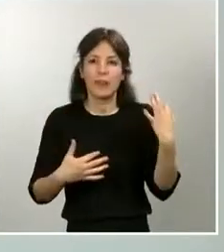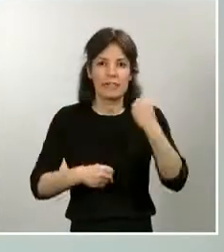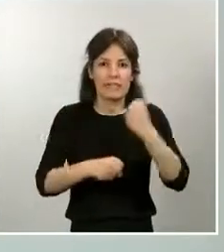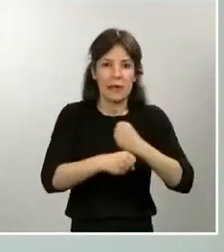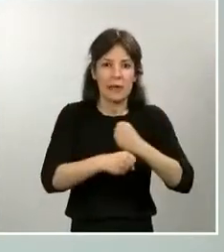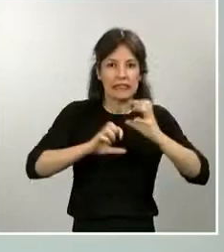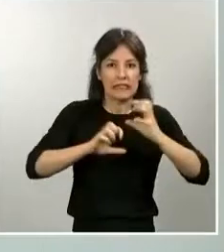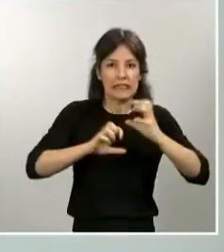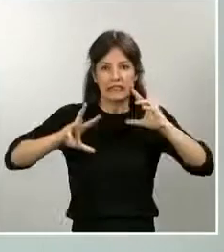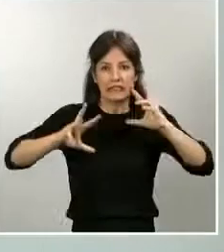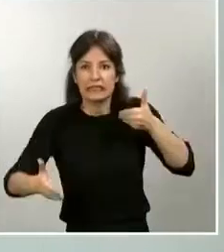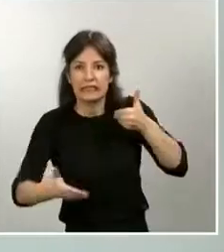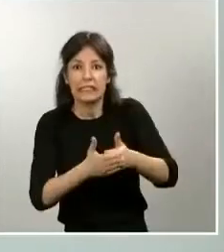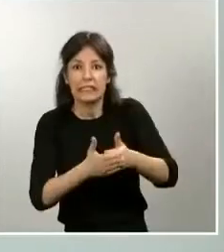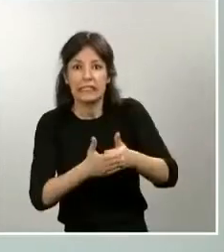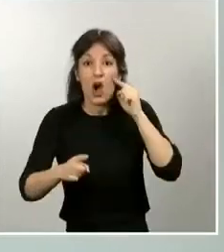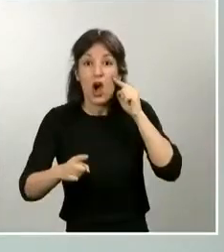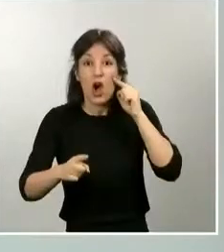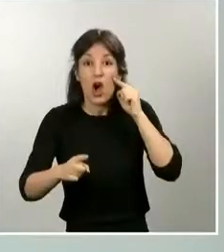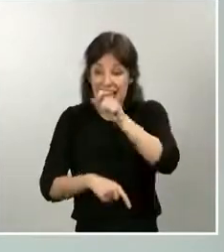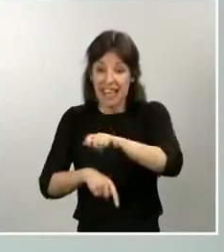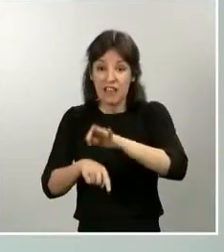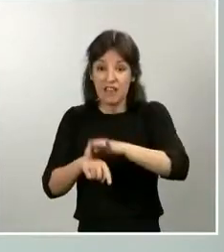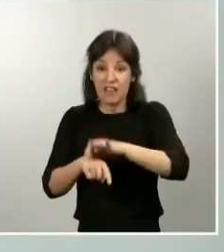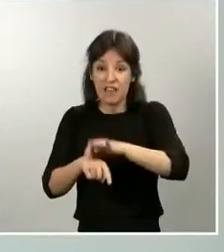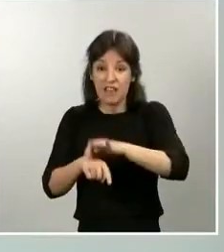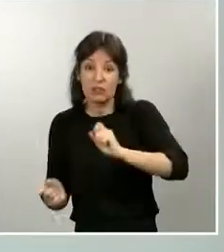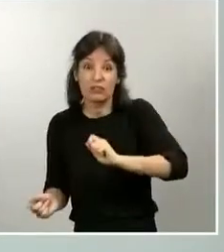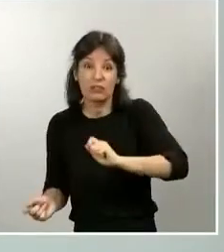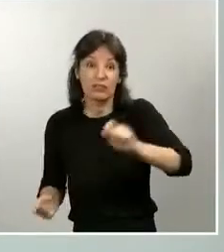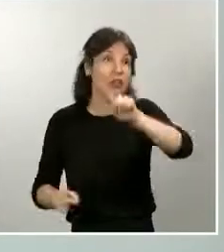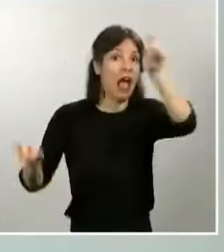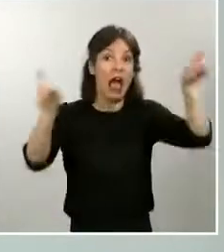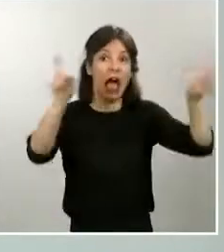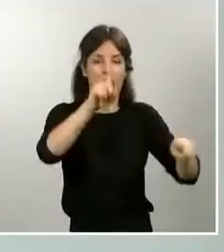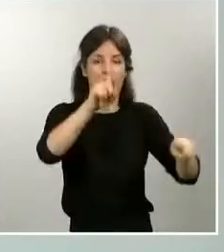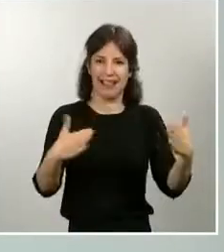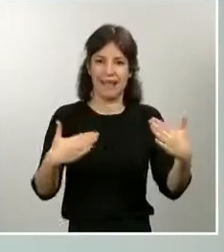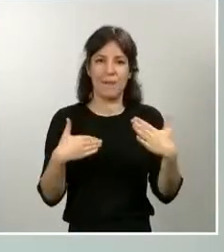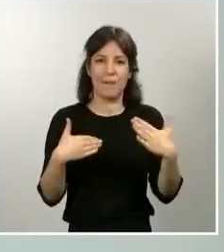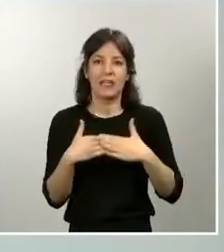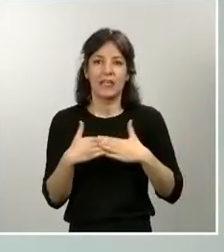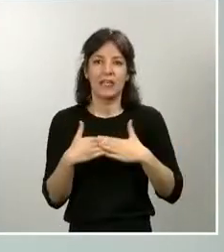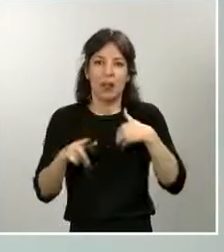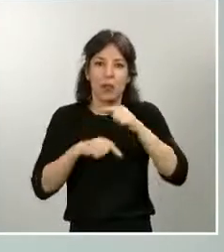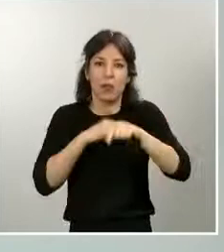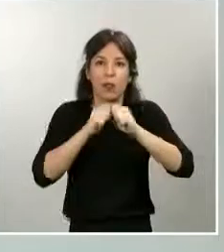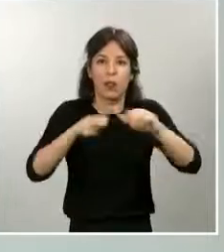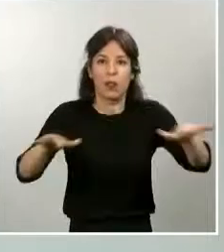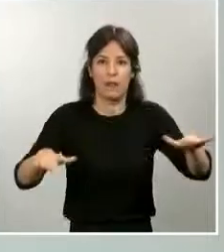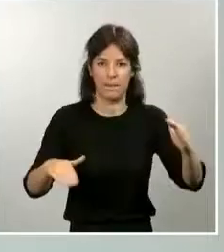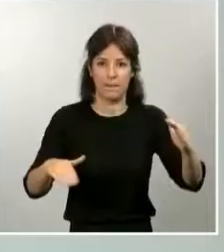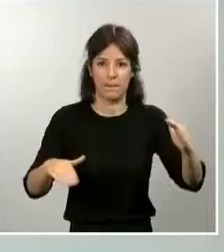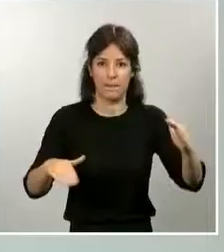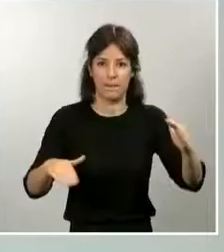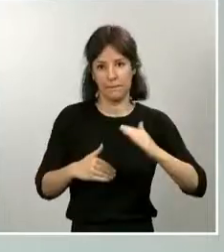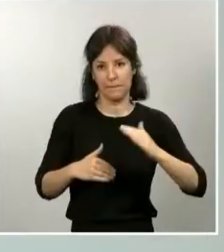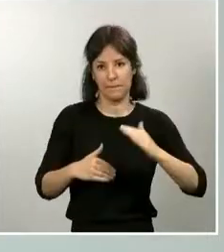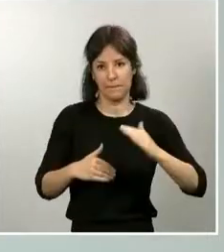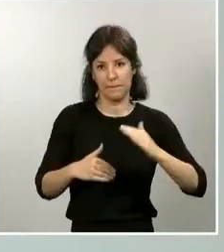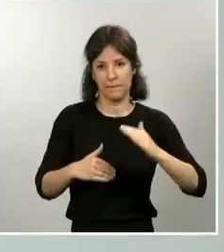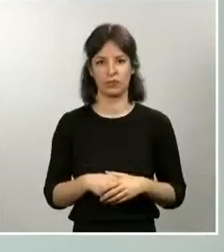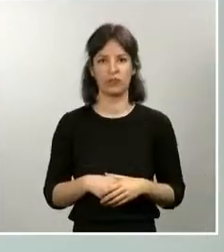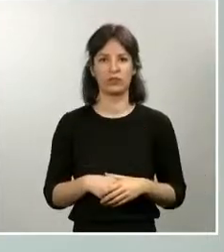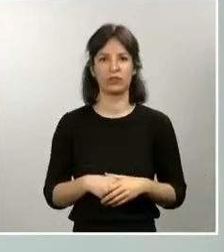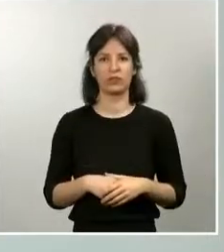desplazamientos de estos enfermos y, por tanto, disminuir los riesgos de contagio. No tengo duda, no tengan duda ustedes,